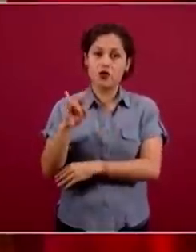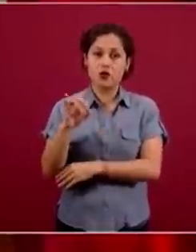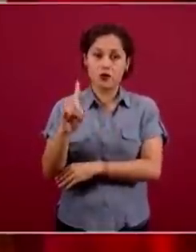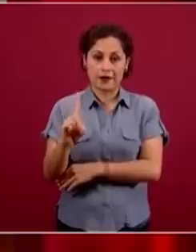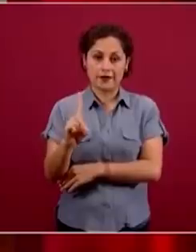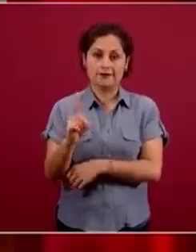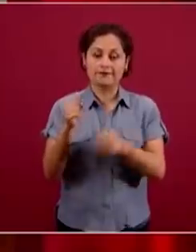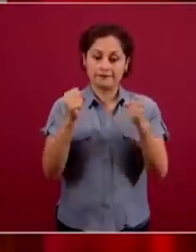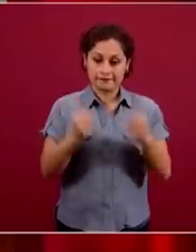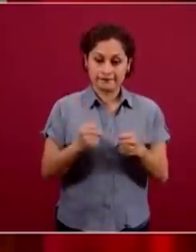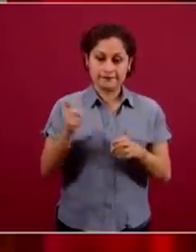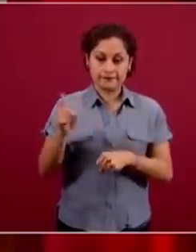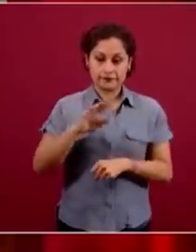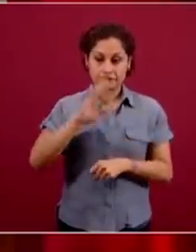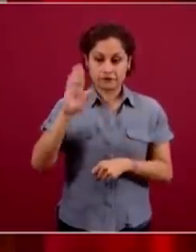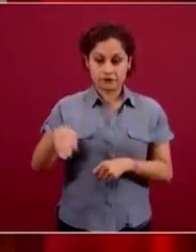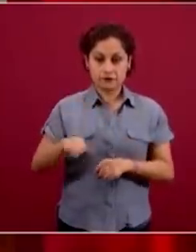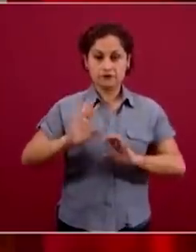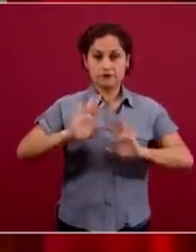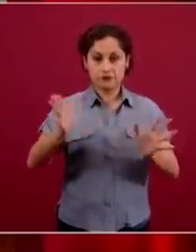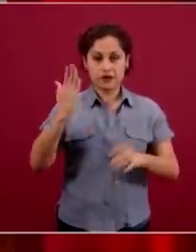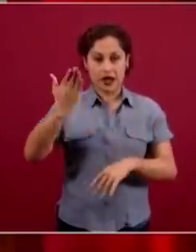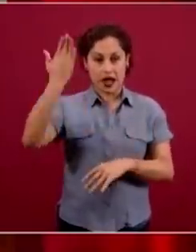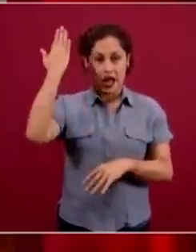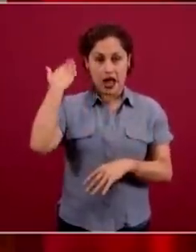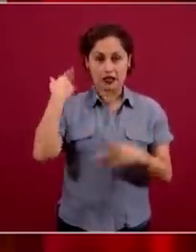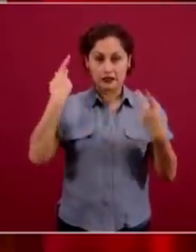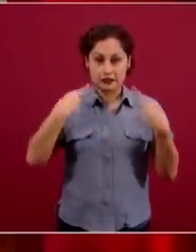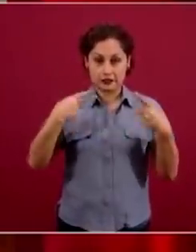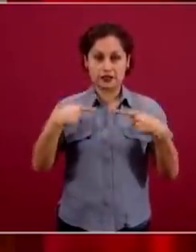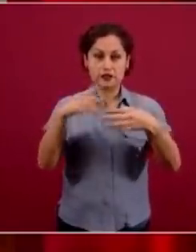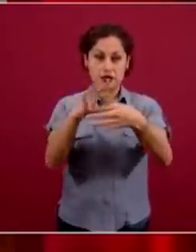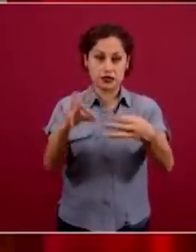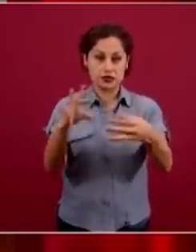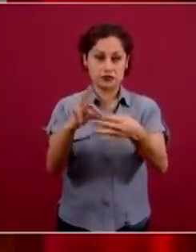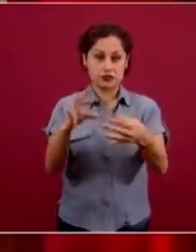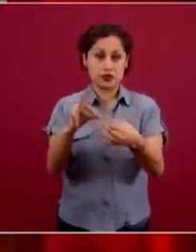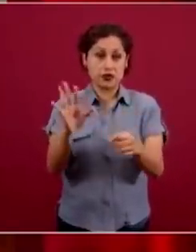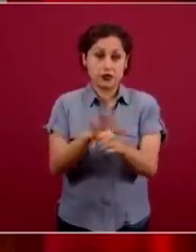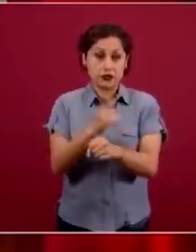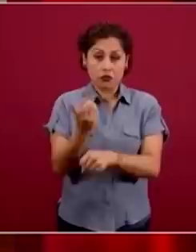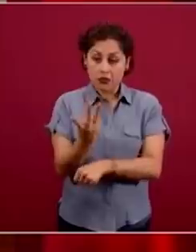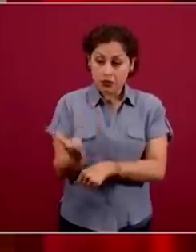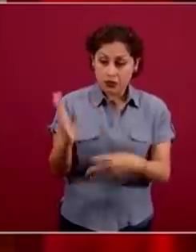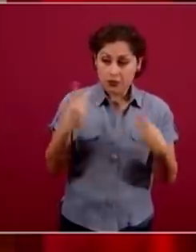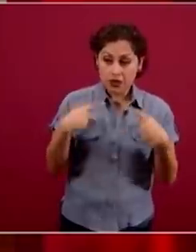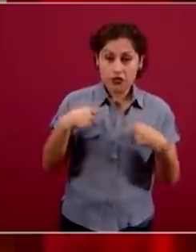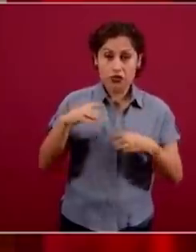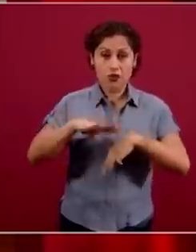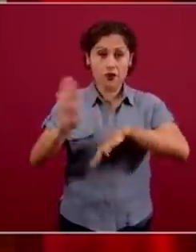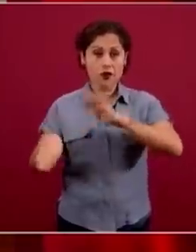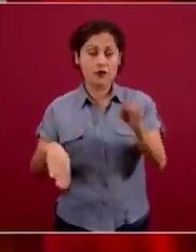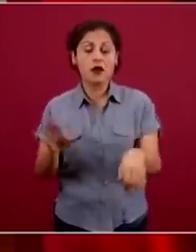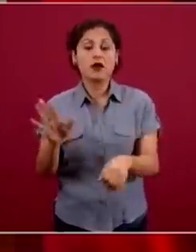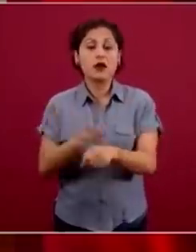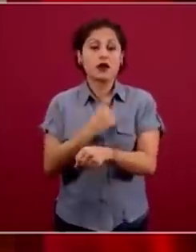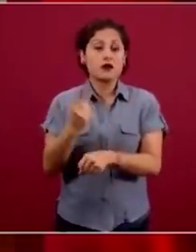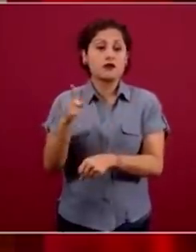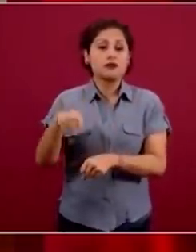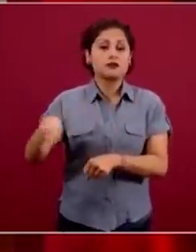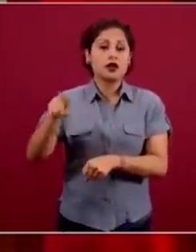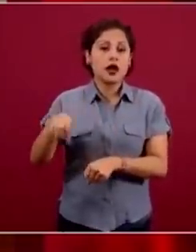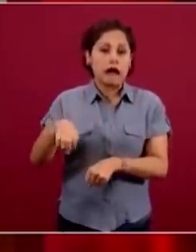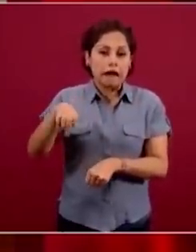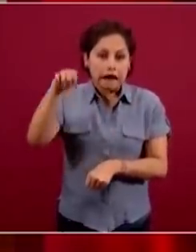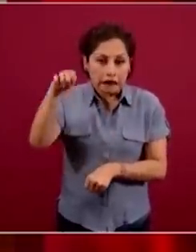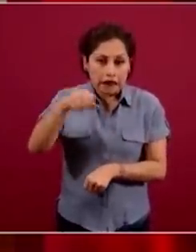seguramente la mayoría, como lo hemos descrito, porque tienen alguna enfermedad crónica o son mayores de 60